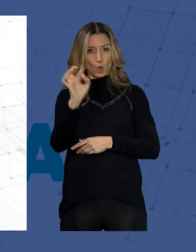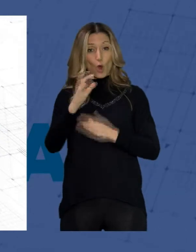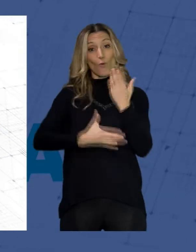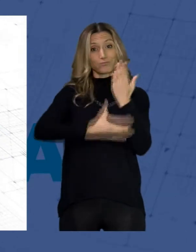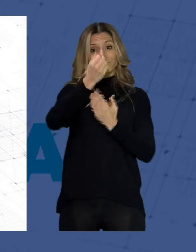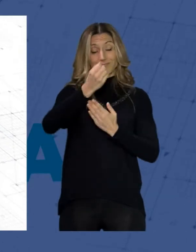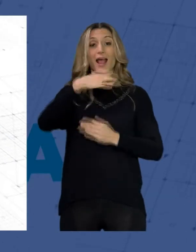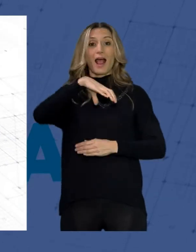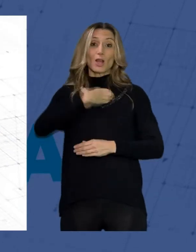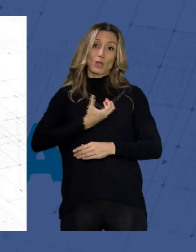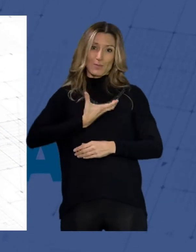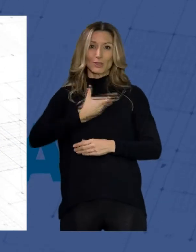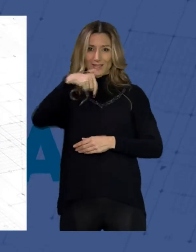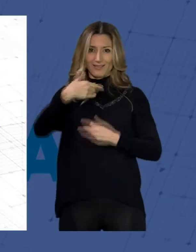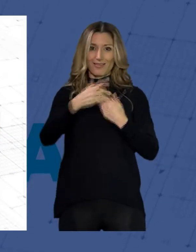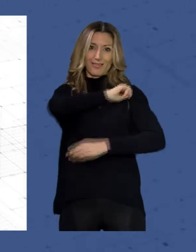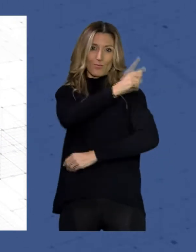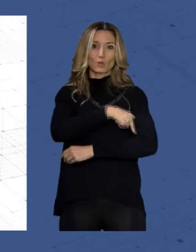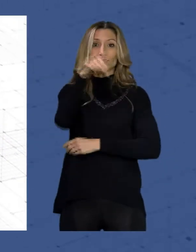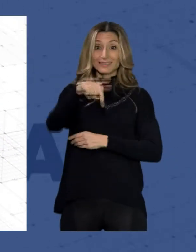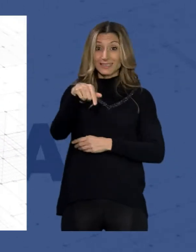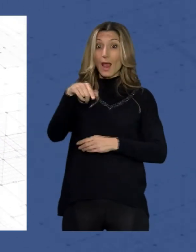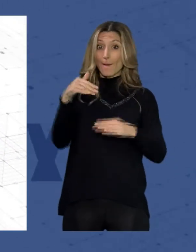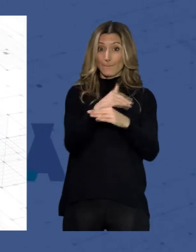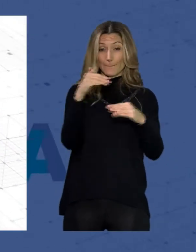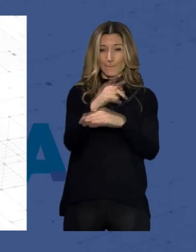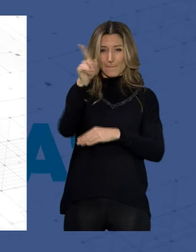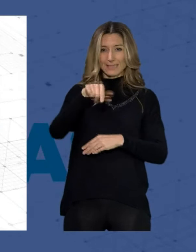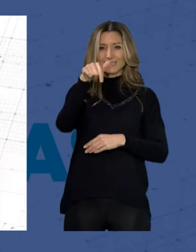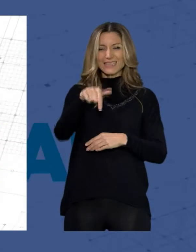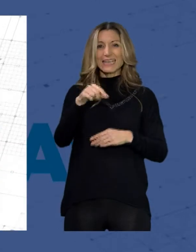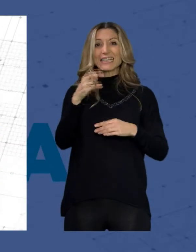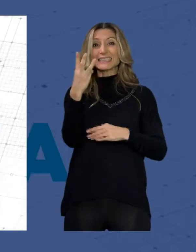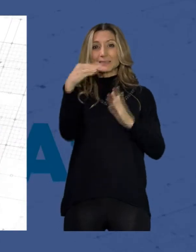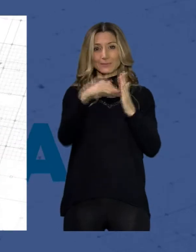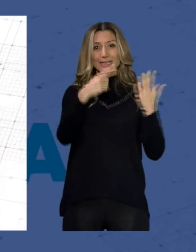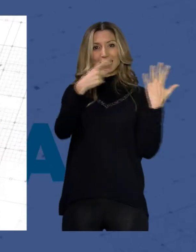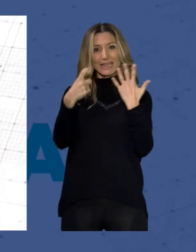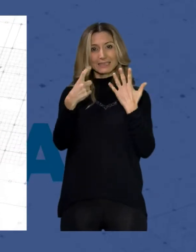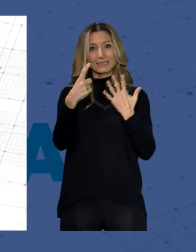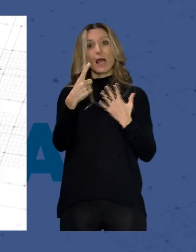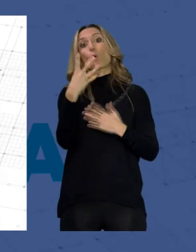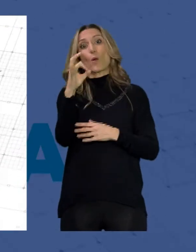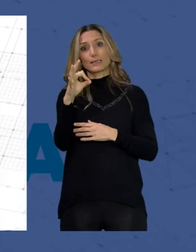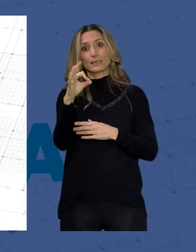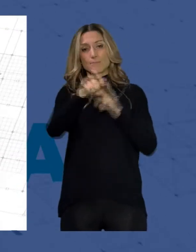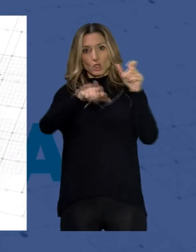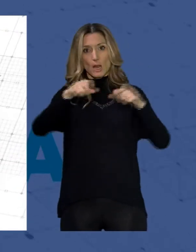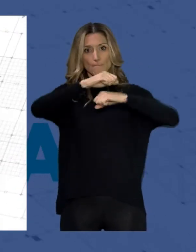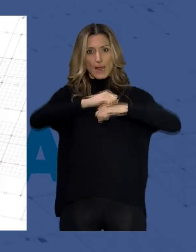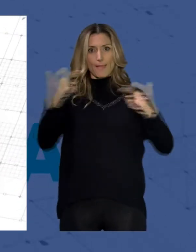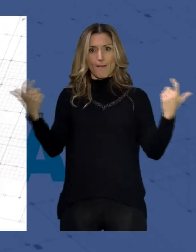descenso del desempleo en Andalucía en este mes de octubre con 3.640 parados menos, un descenso del 5